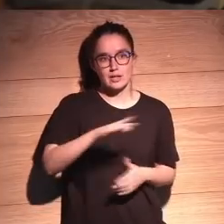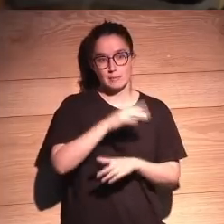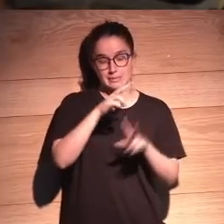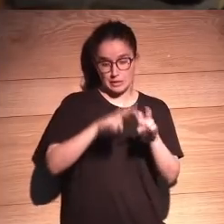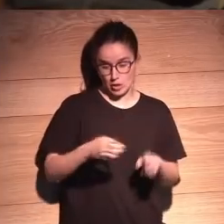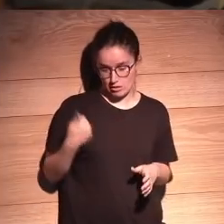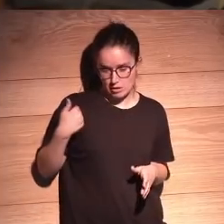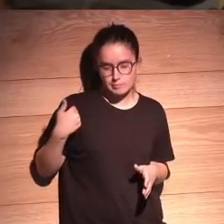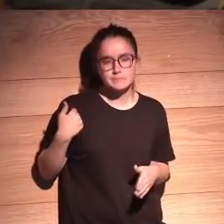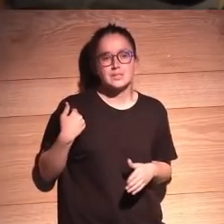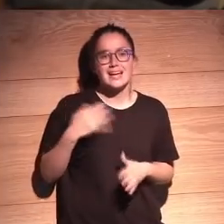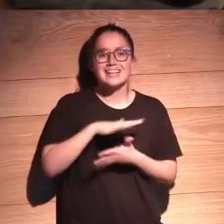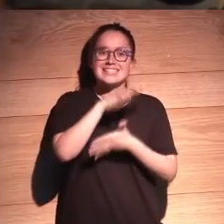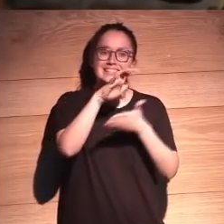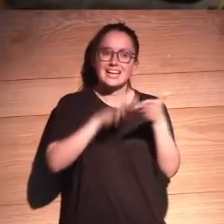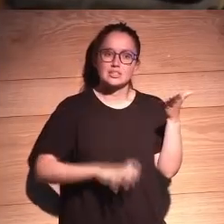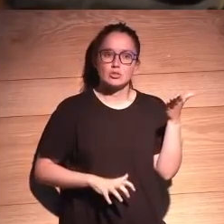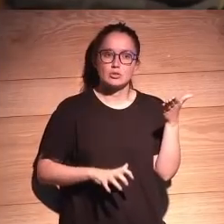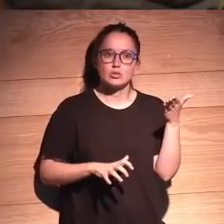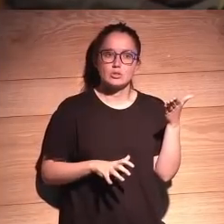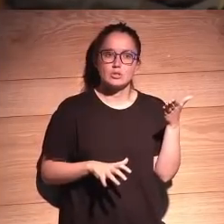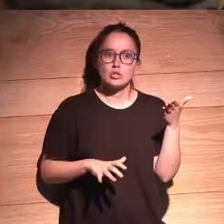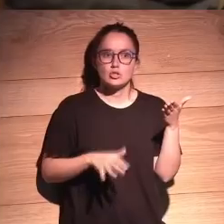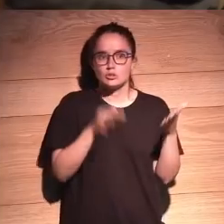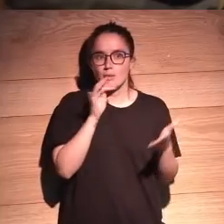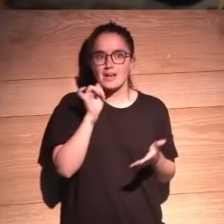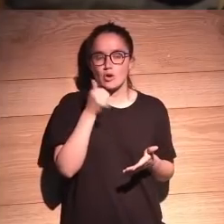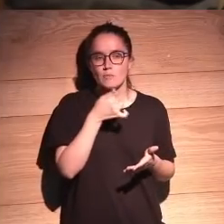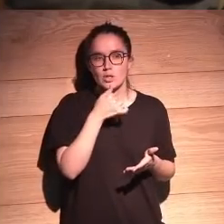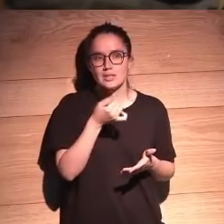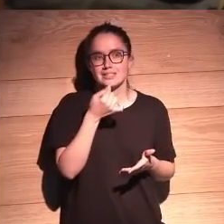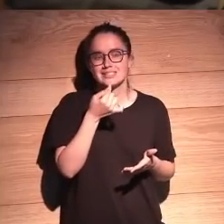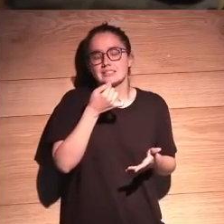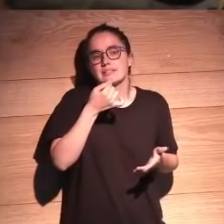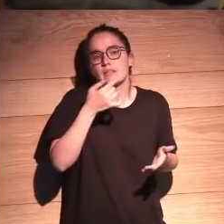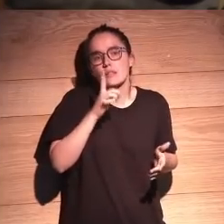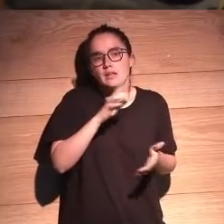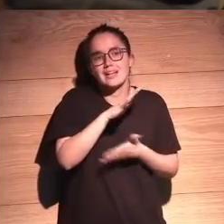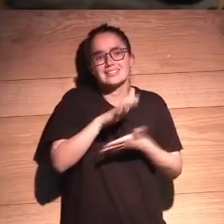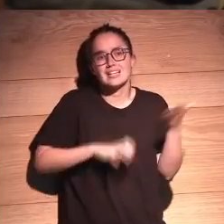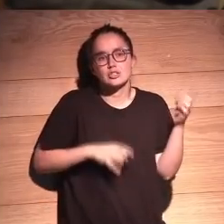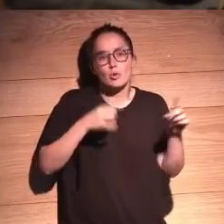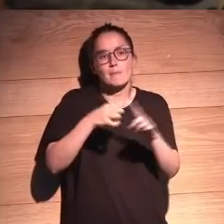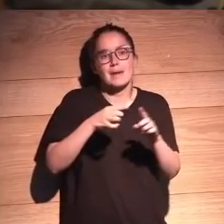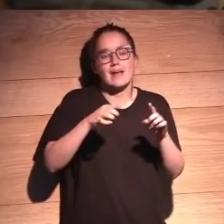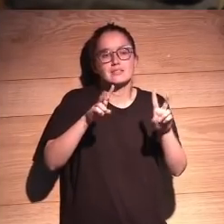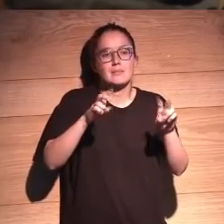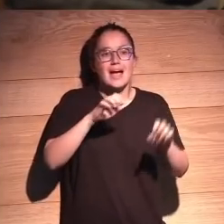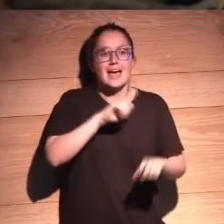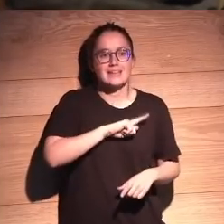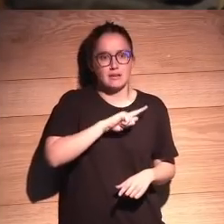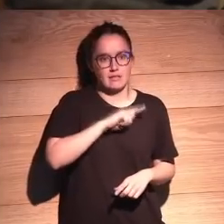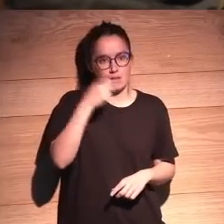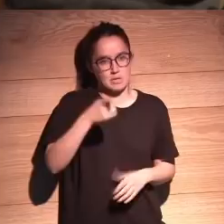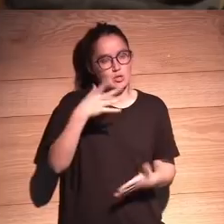bien en ese texto que es un documento confidencial todavía se apunta la última parte del texto esto es dirigido a la ética a la idea de